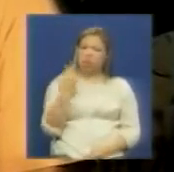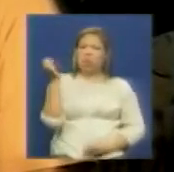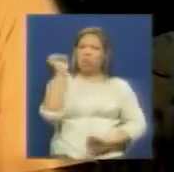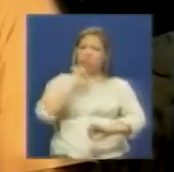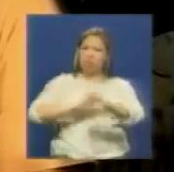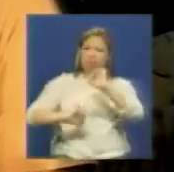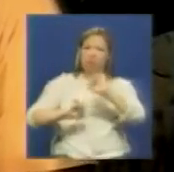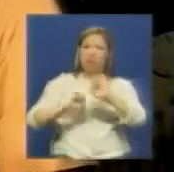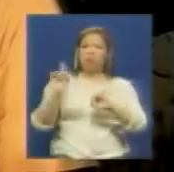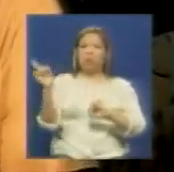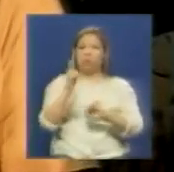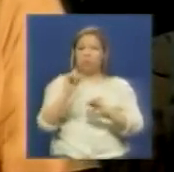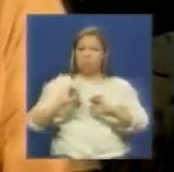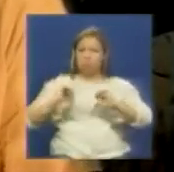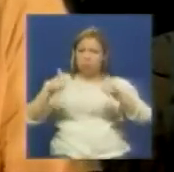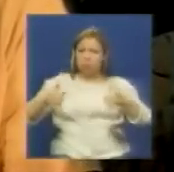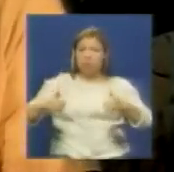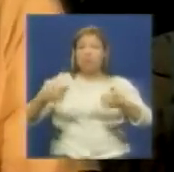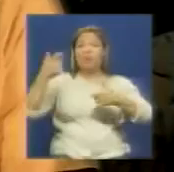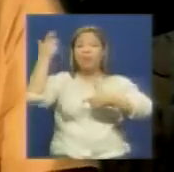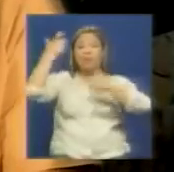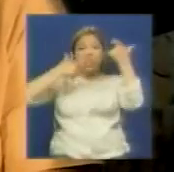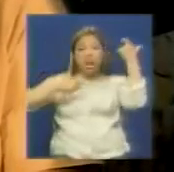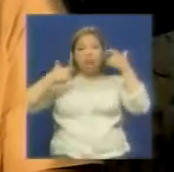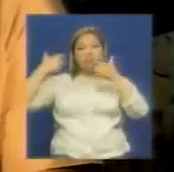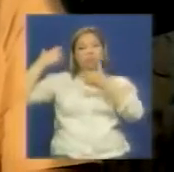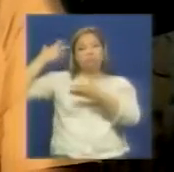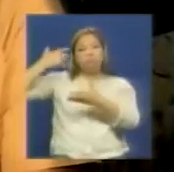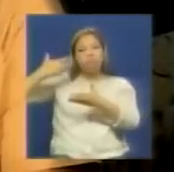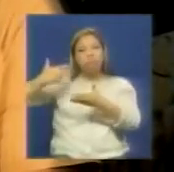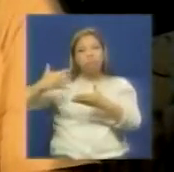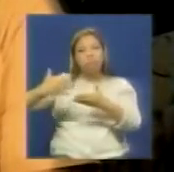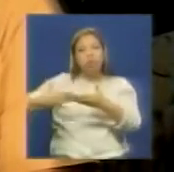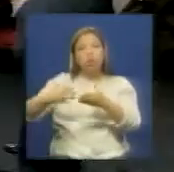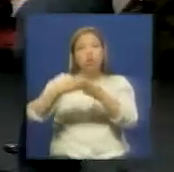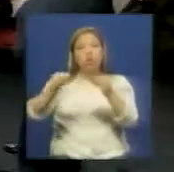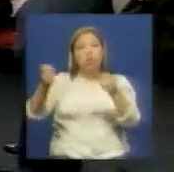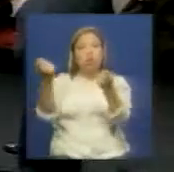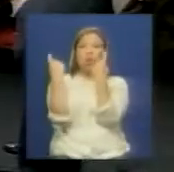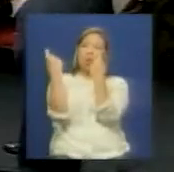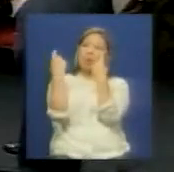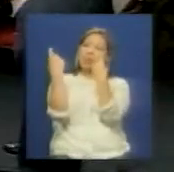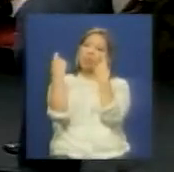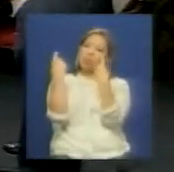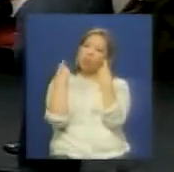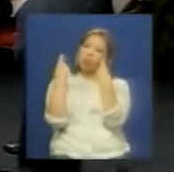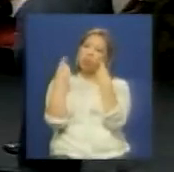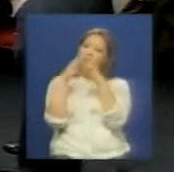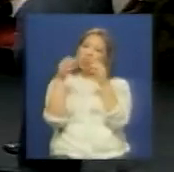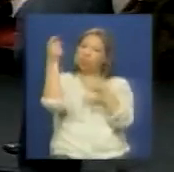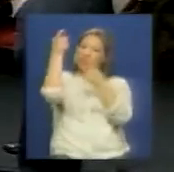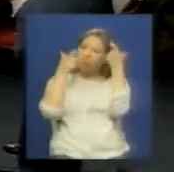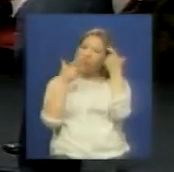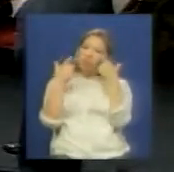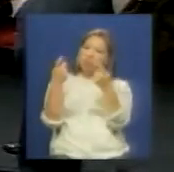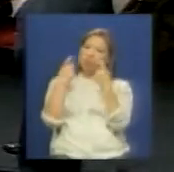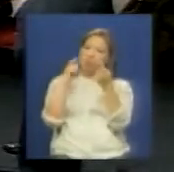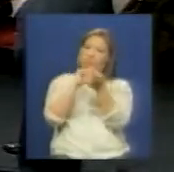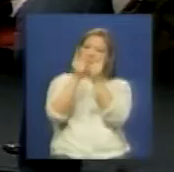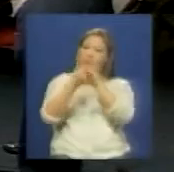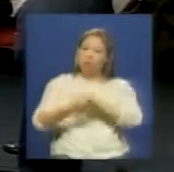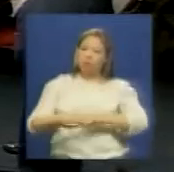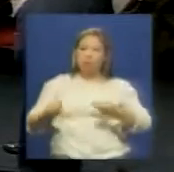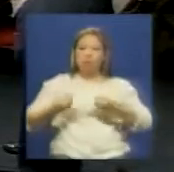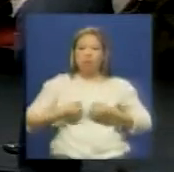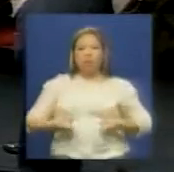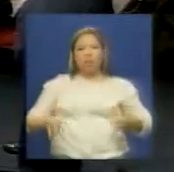defender en primera instancia el legado de Chávez y lo que nosotros hemos dado a cambio de nada que es la